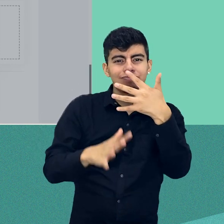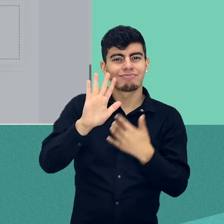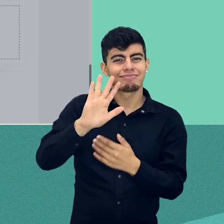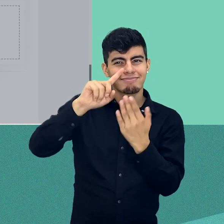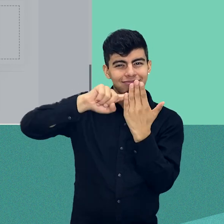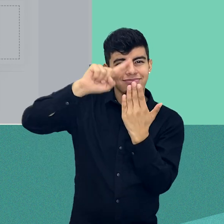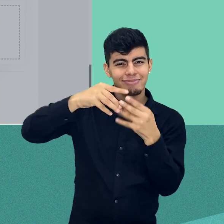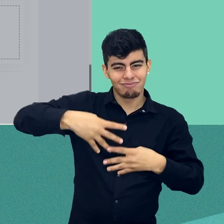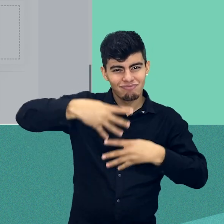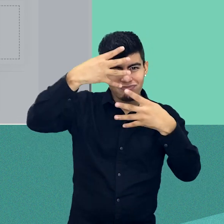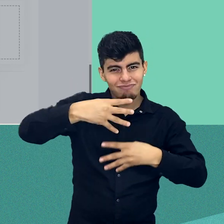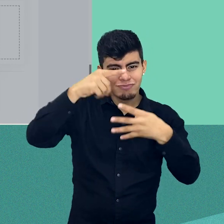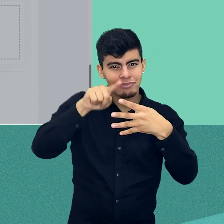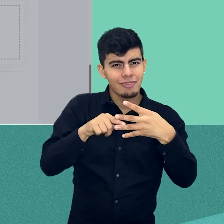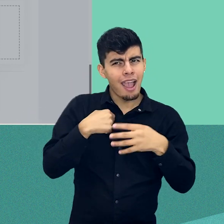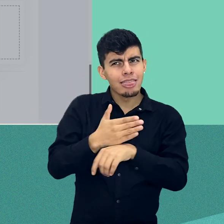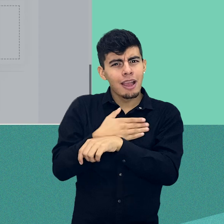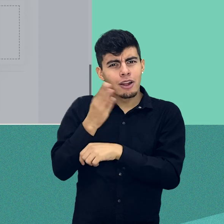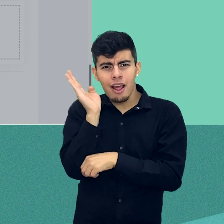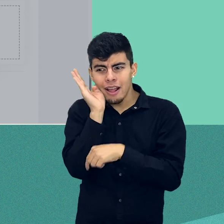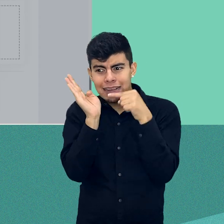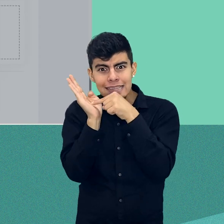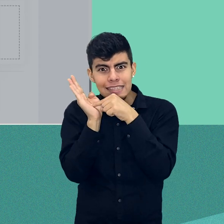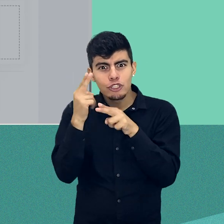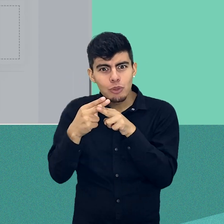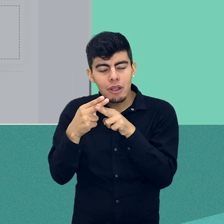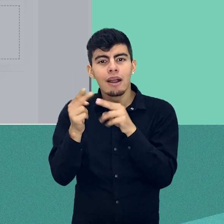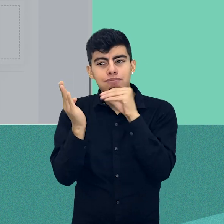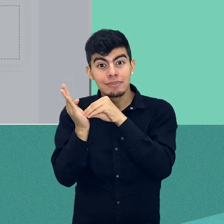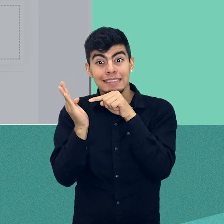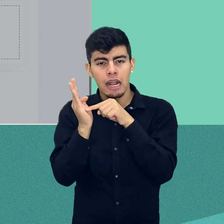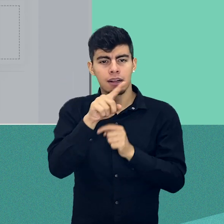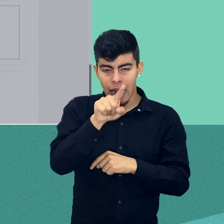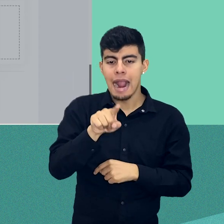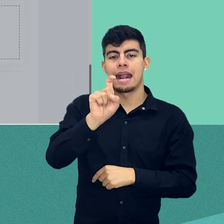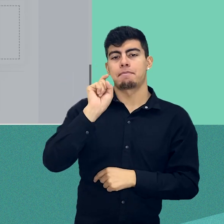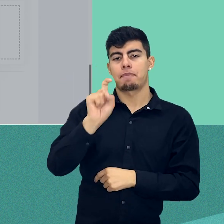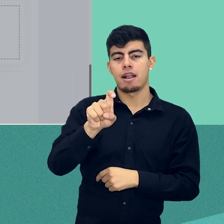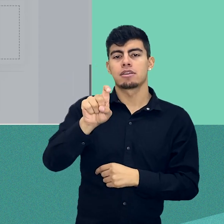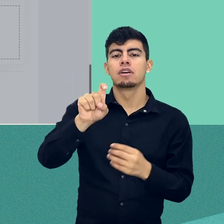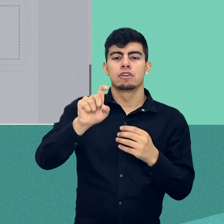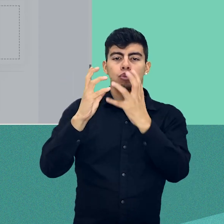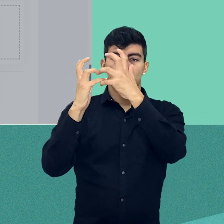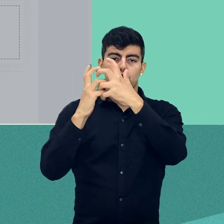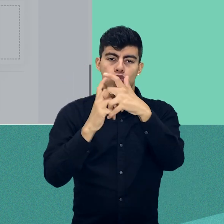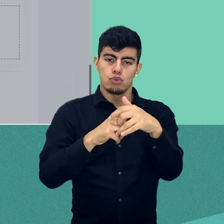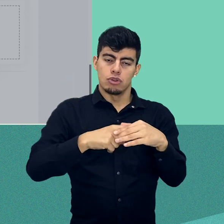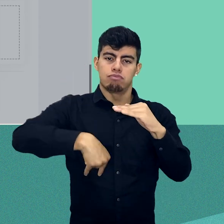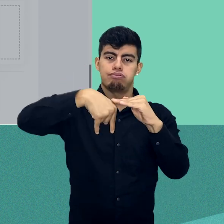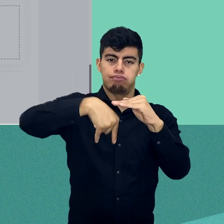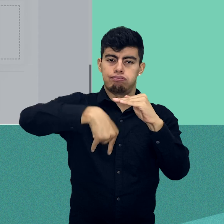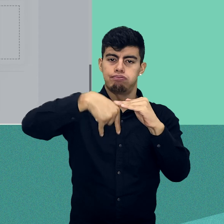para tener acceso a los documentos de nuestro computador. Ubicamos el audio que queremos subir, damos clic sobre él y